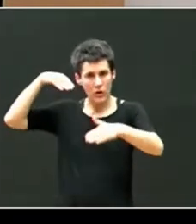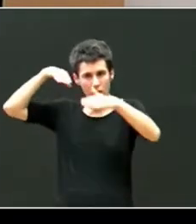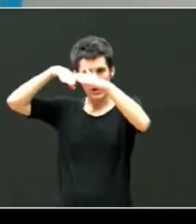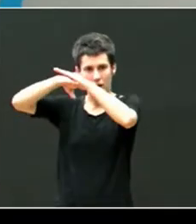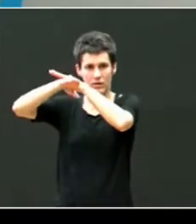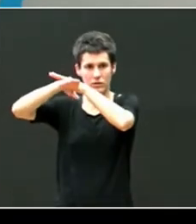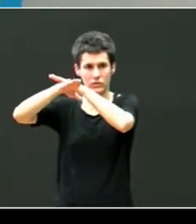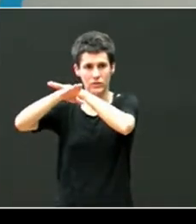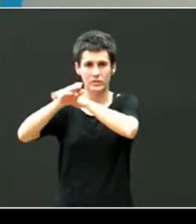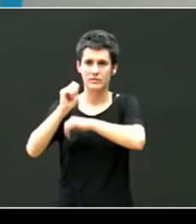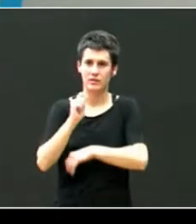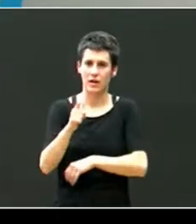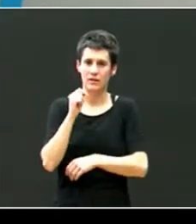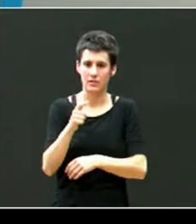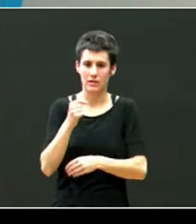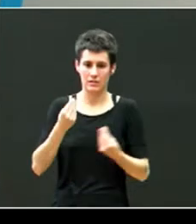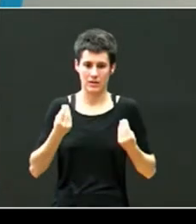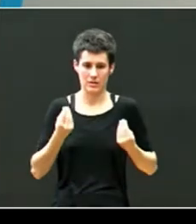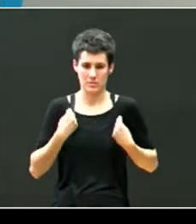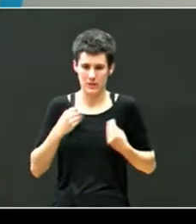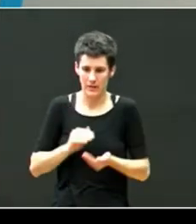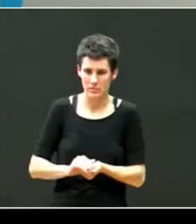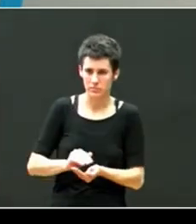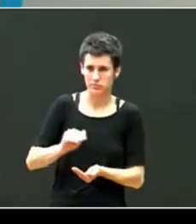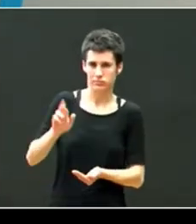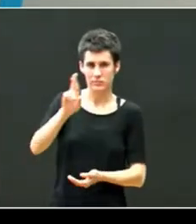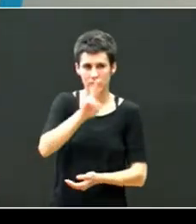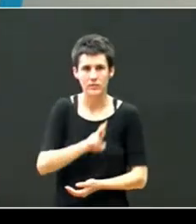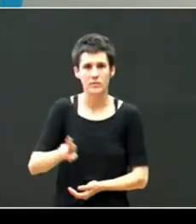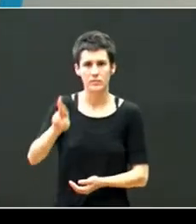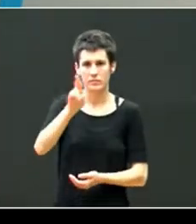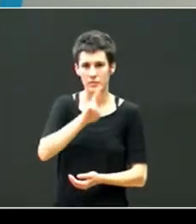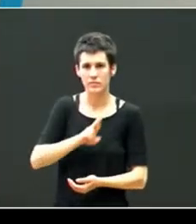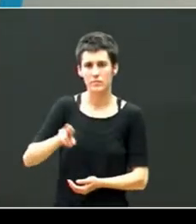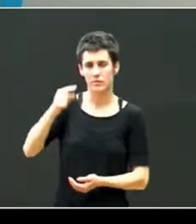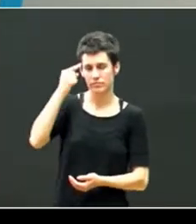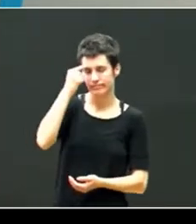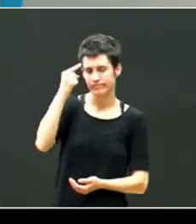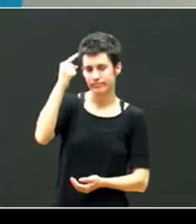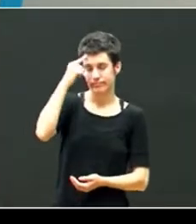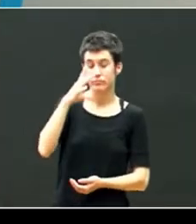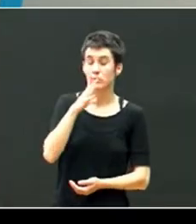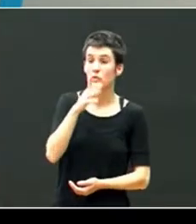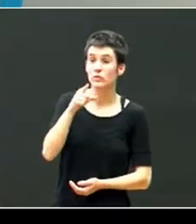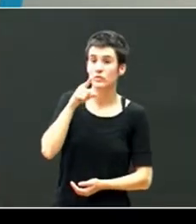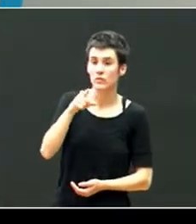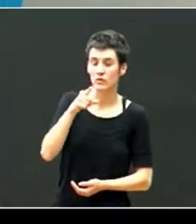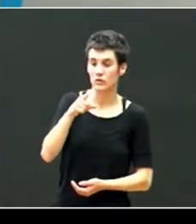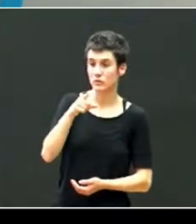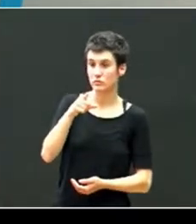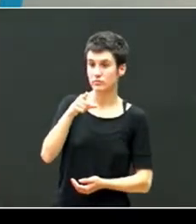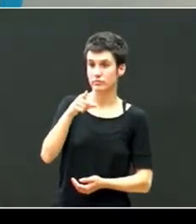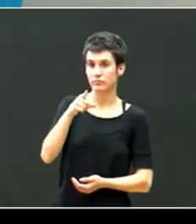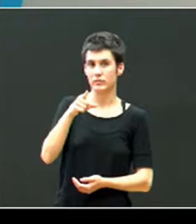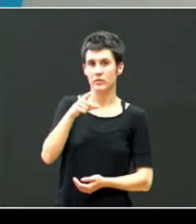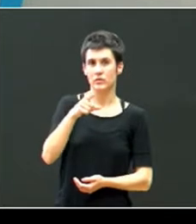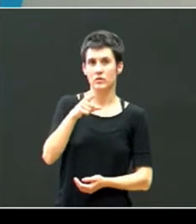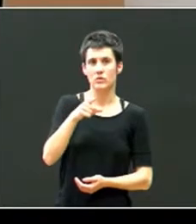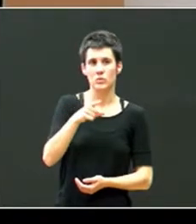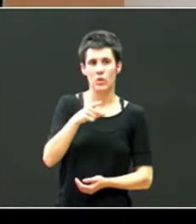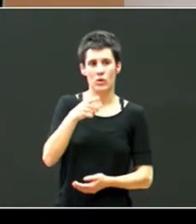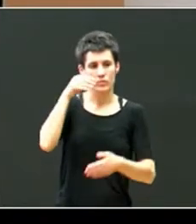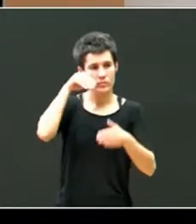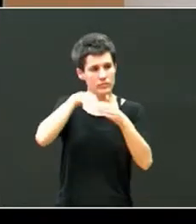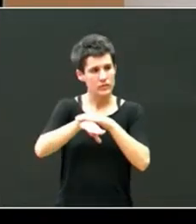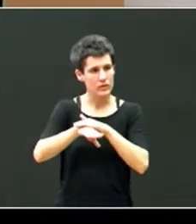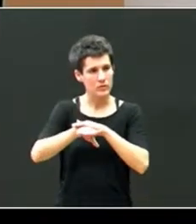a revivirse varias veces en varios momentos de la vida de la persona esa es la razón por la cual la fuerza que muchos de estos recuerdos